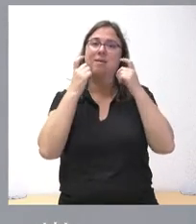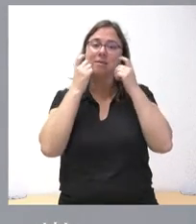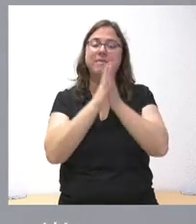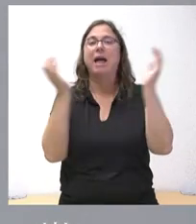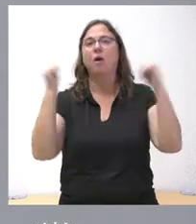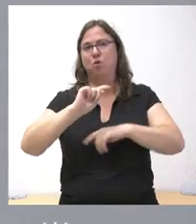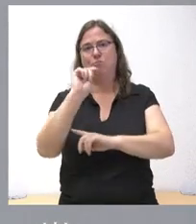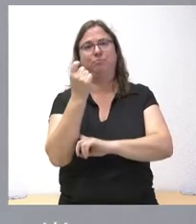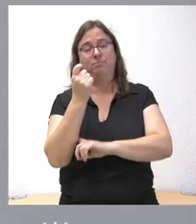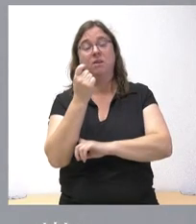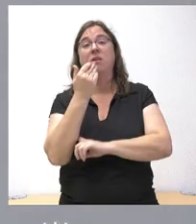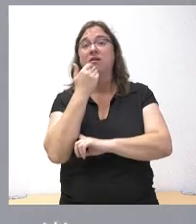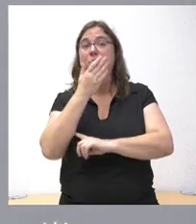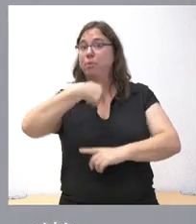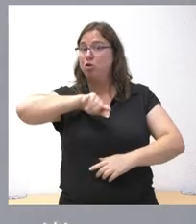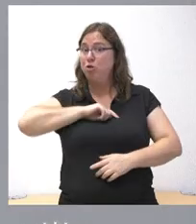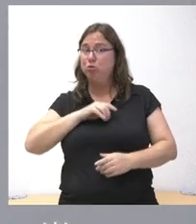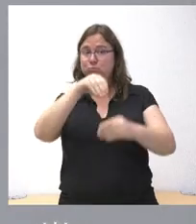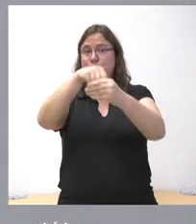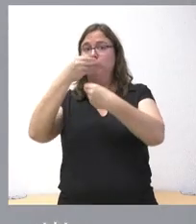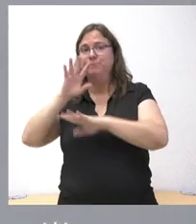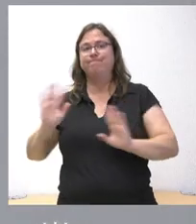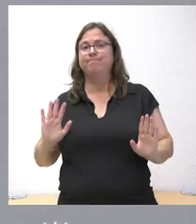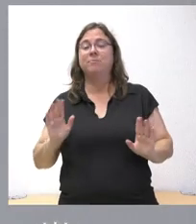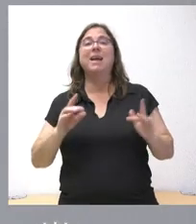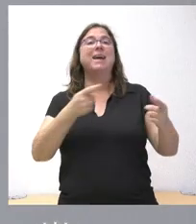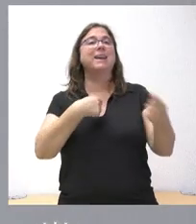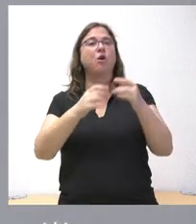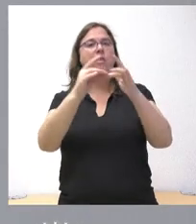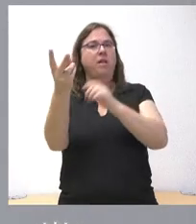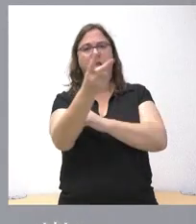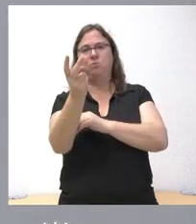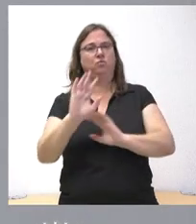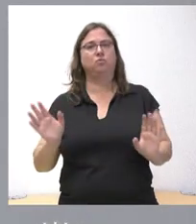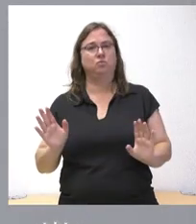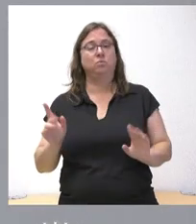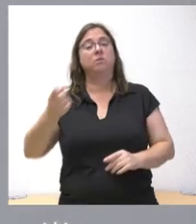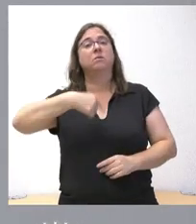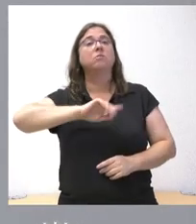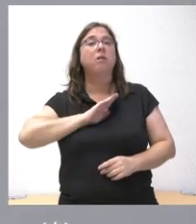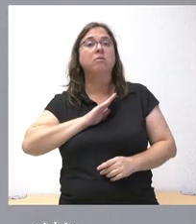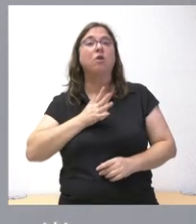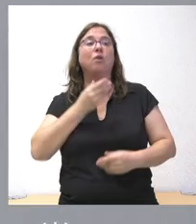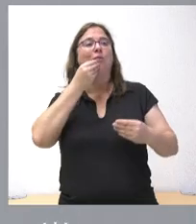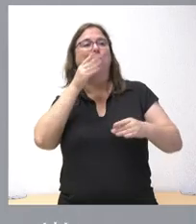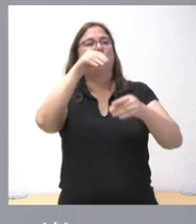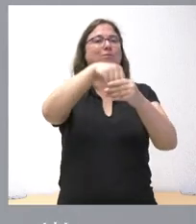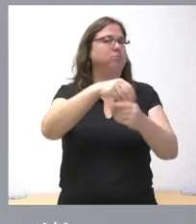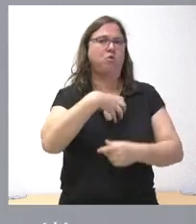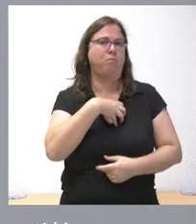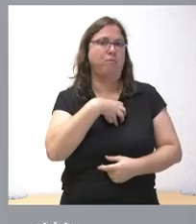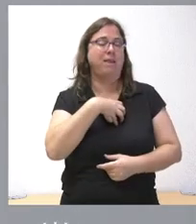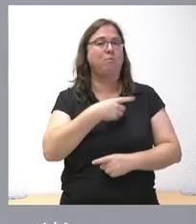produzca. Pero no sustituimos a las partes. La negociación, el liderazgo, corresponde a ellos. Y, por nuestra parte, ni podemos sustituirles, ni podemos